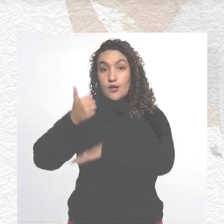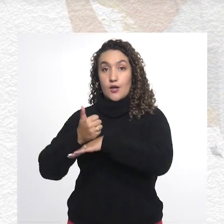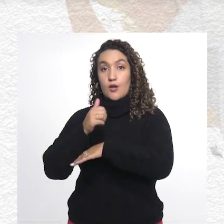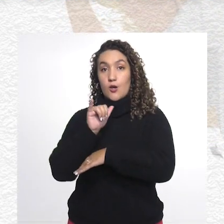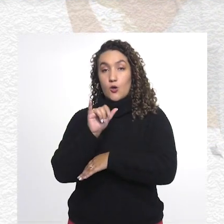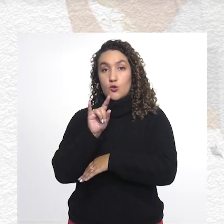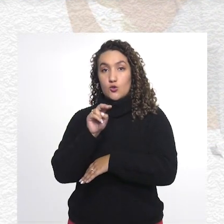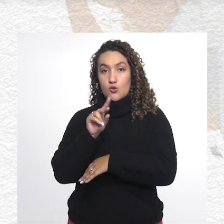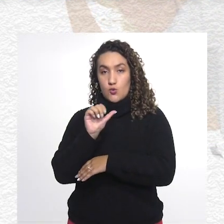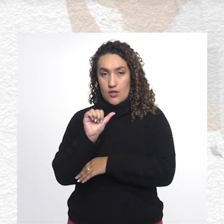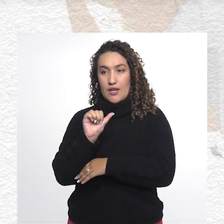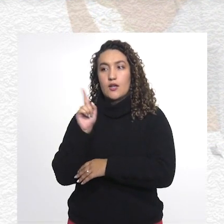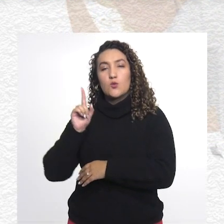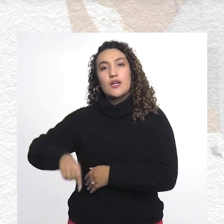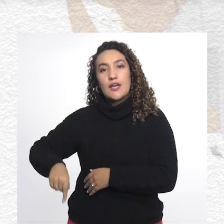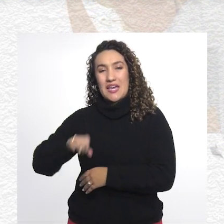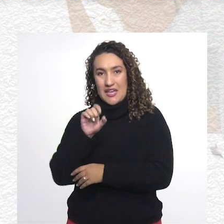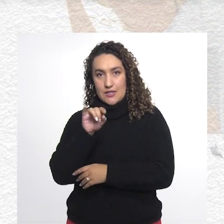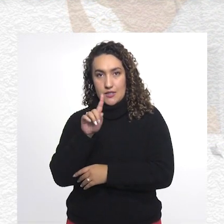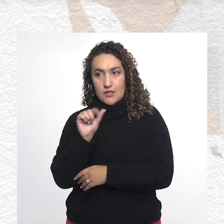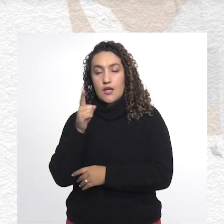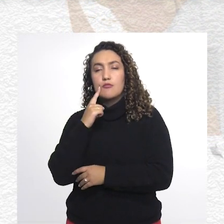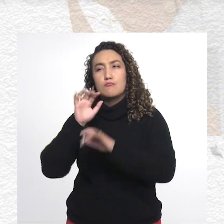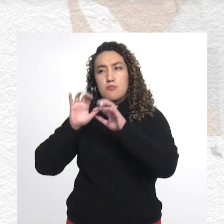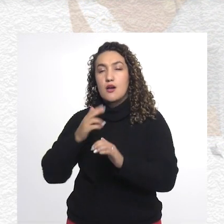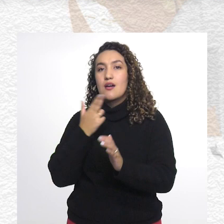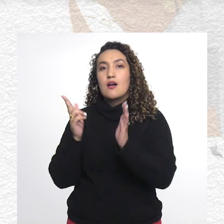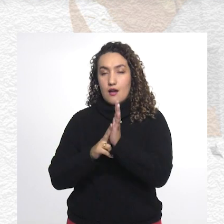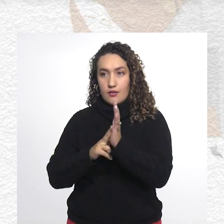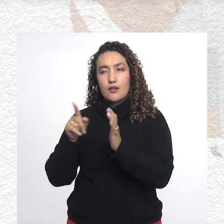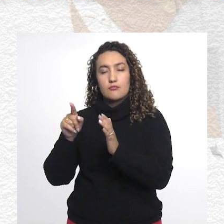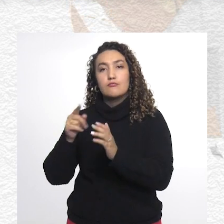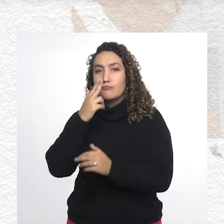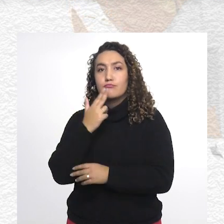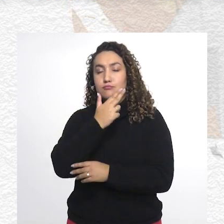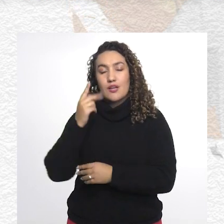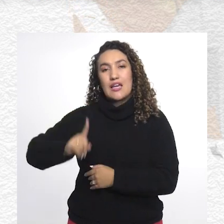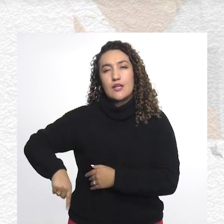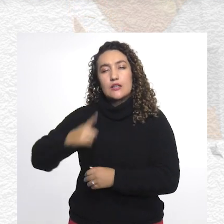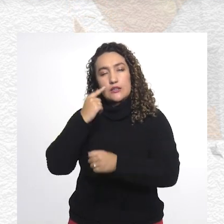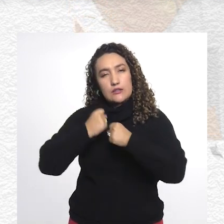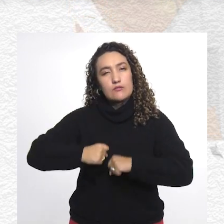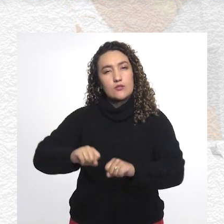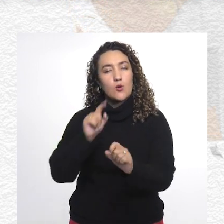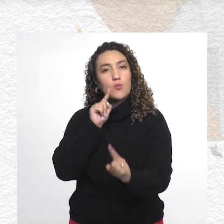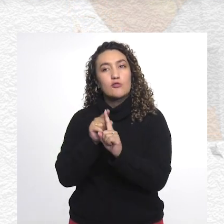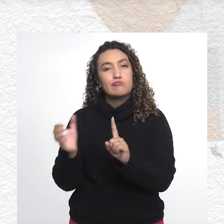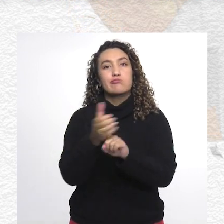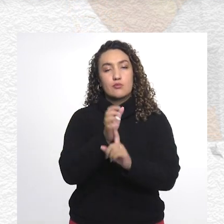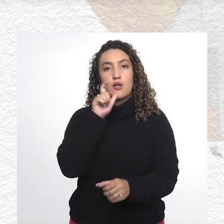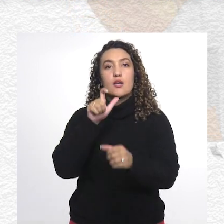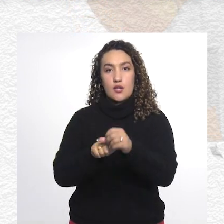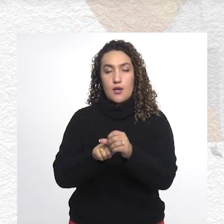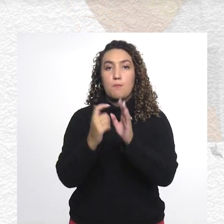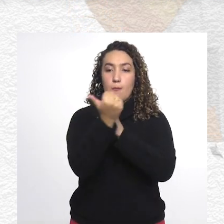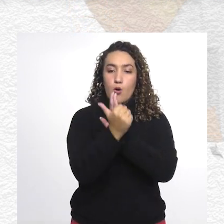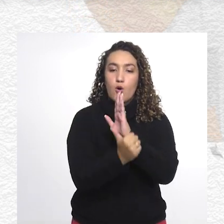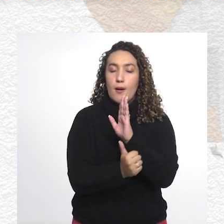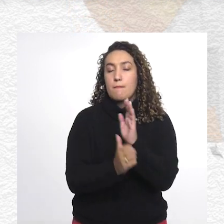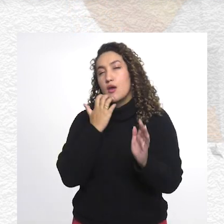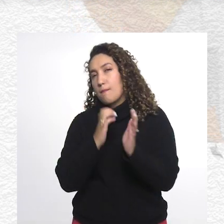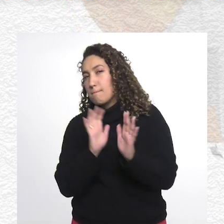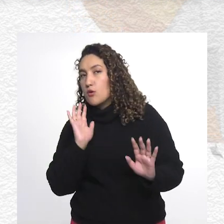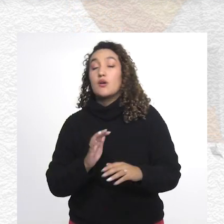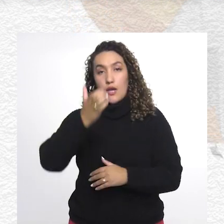Bajo la declinatura del Dr. Yunda de la Exisa, se desarrolló la Carta de Navegación donde la escuela haría esfuerzos para la adquisición de los